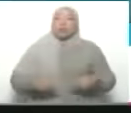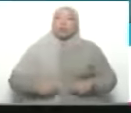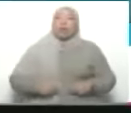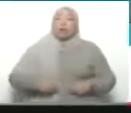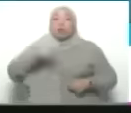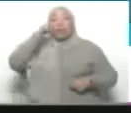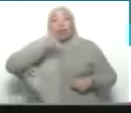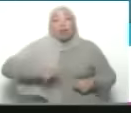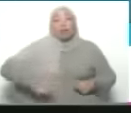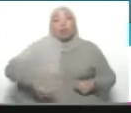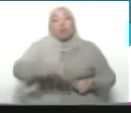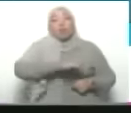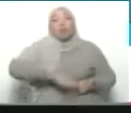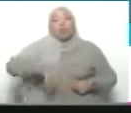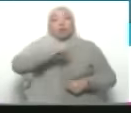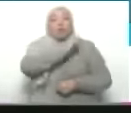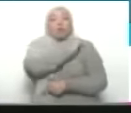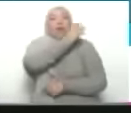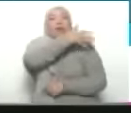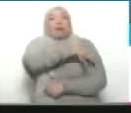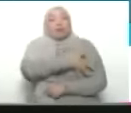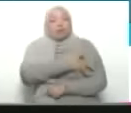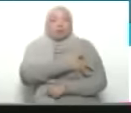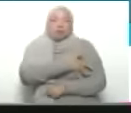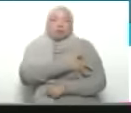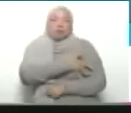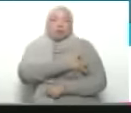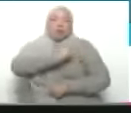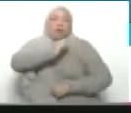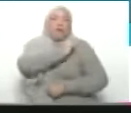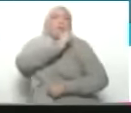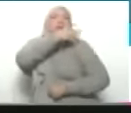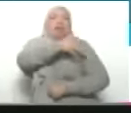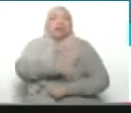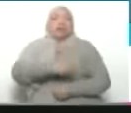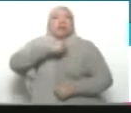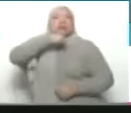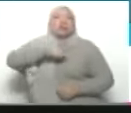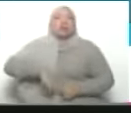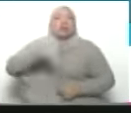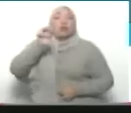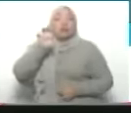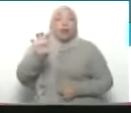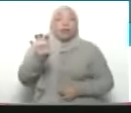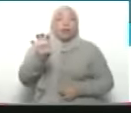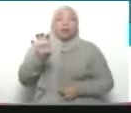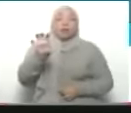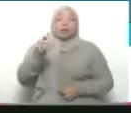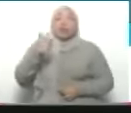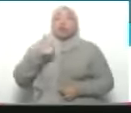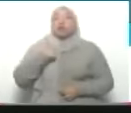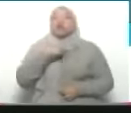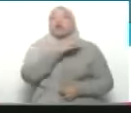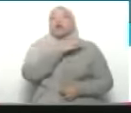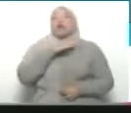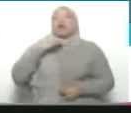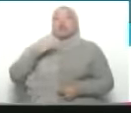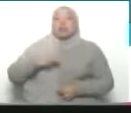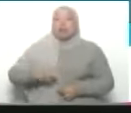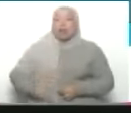del pueblo palestino. Palestina es una nación histórica. Yo soy cristiano,